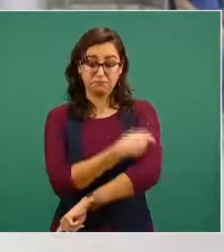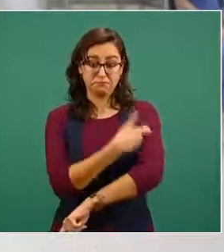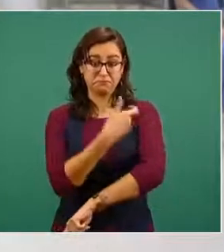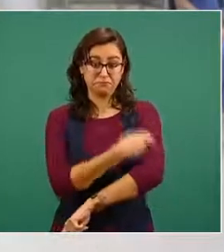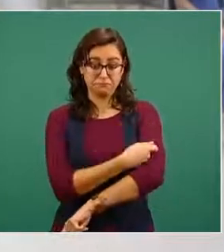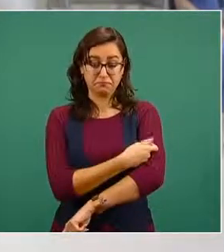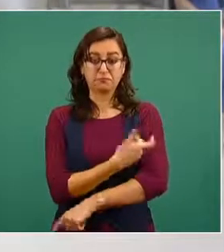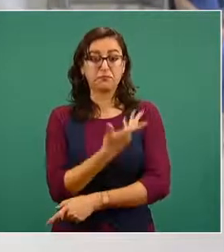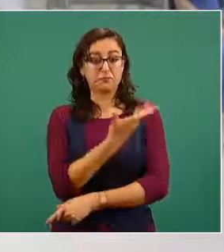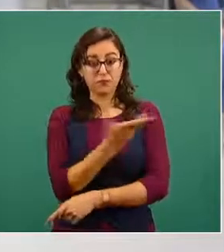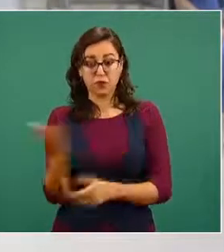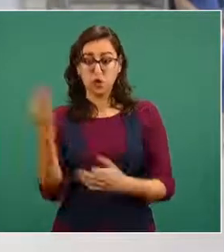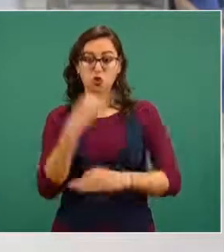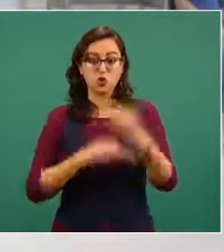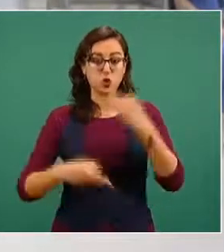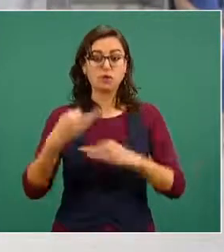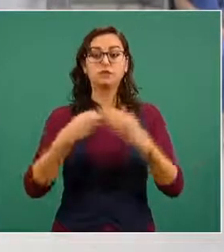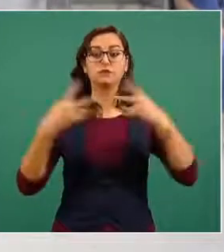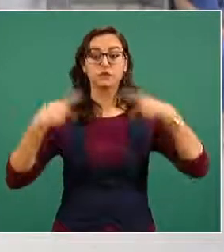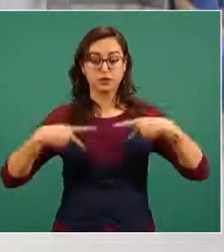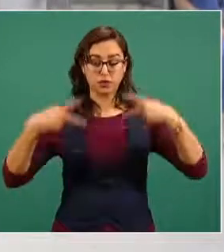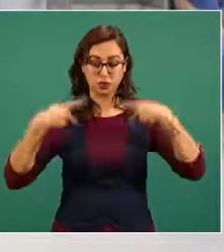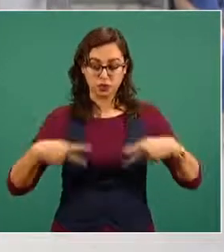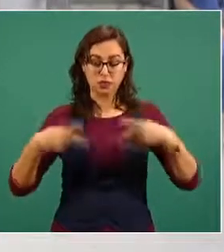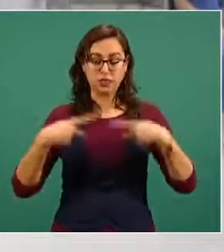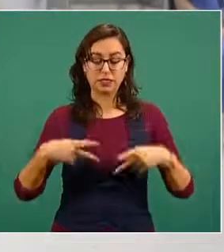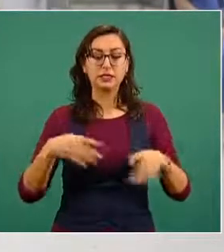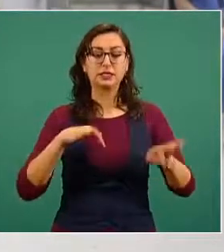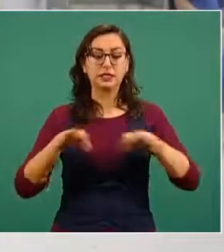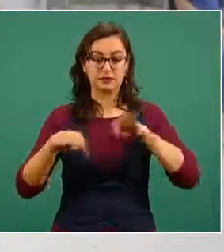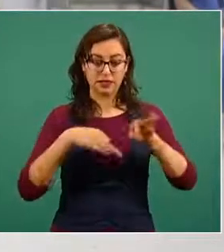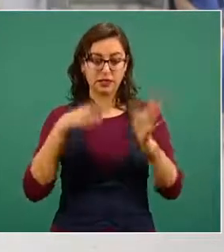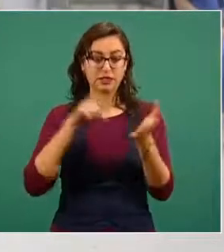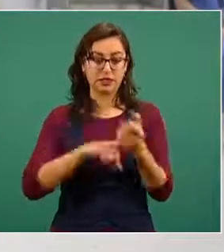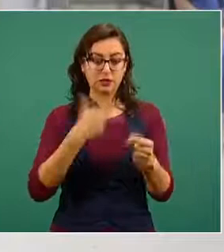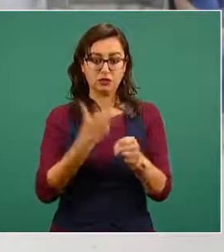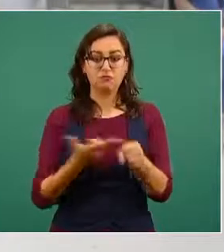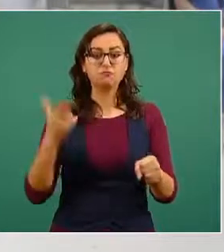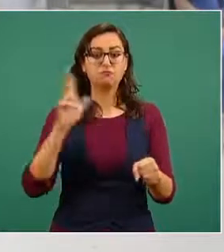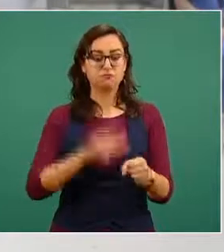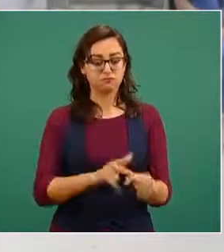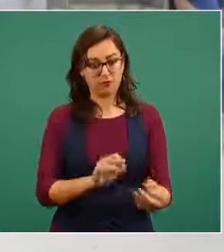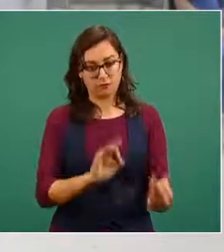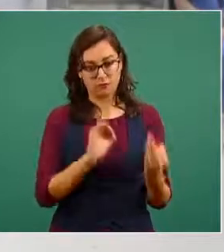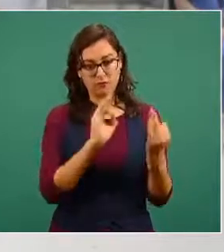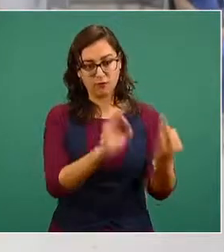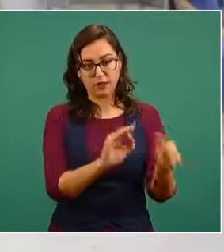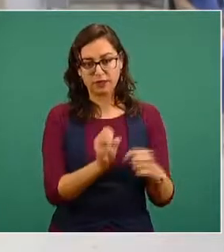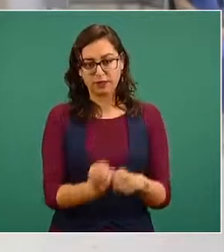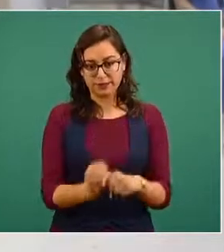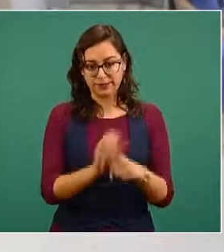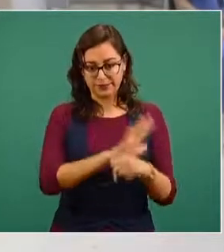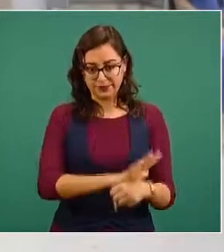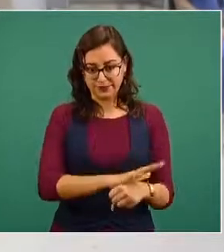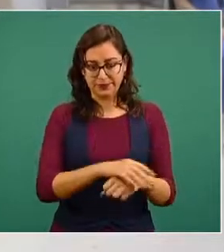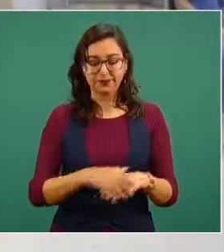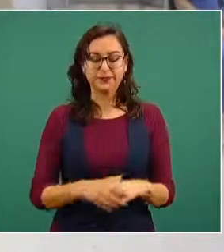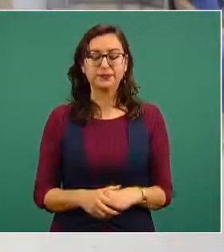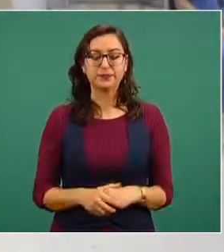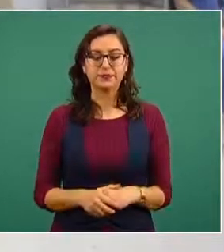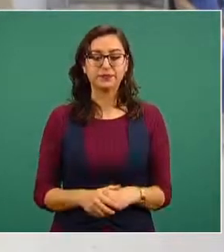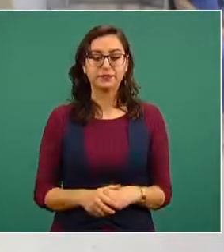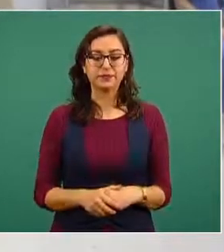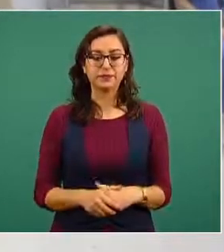al personal de especialistas de la salud que constituyen la primera línea de atención a pacientes con COVID-19